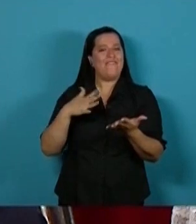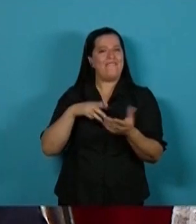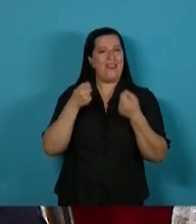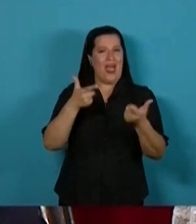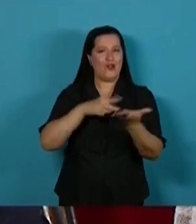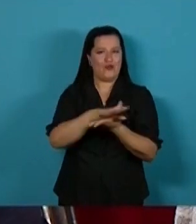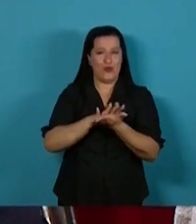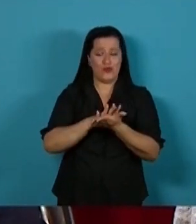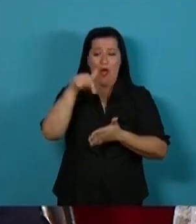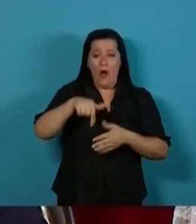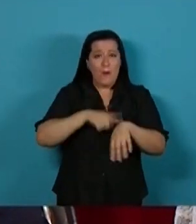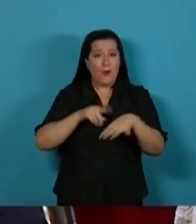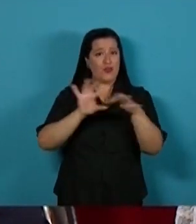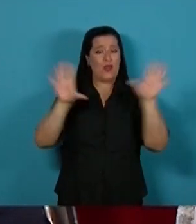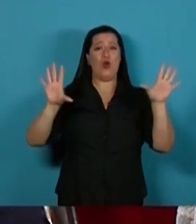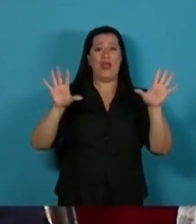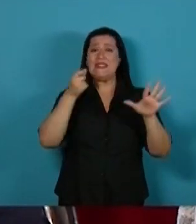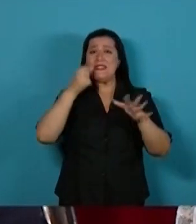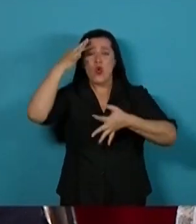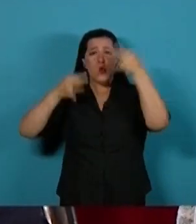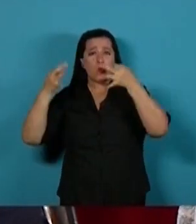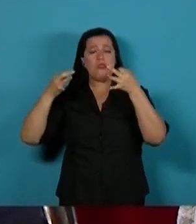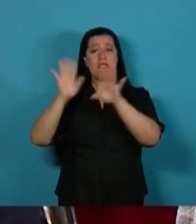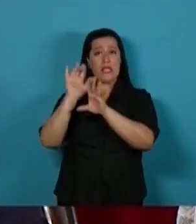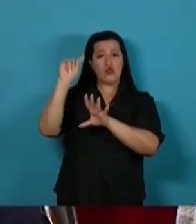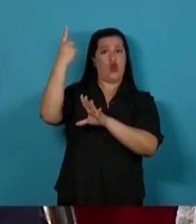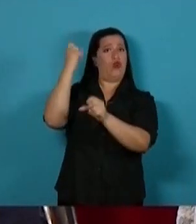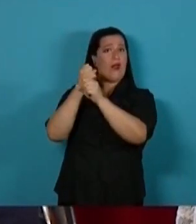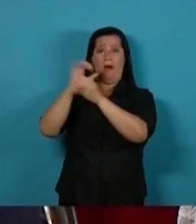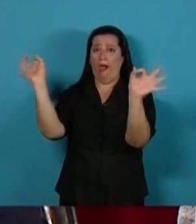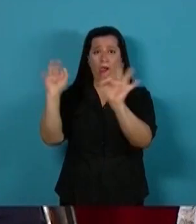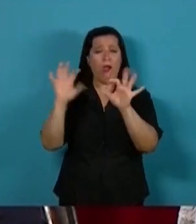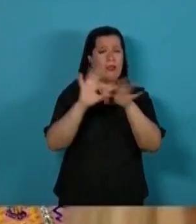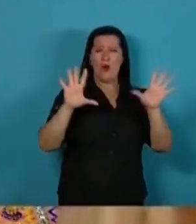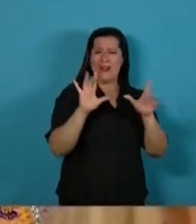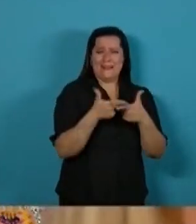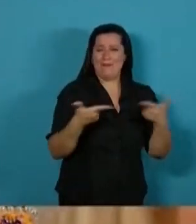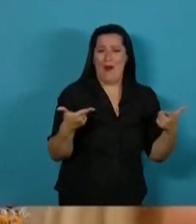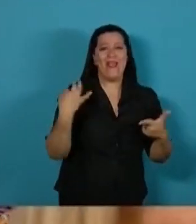En democracia, sin justicia realmente independencia, no hay democracia.